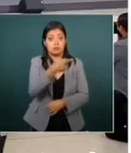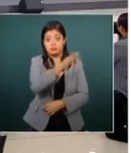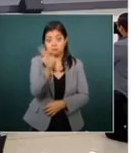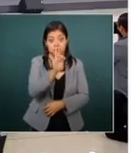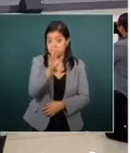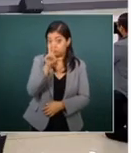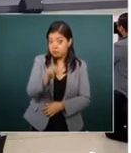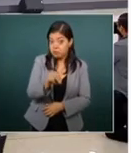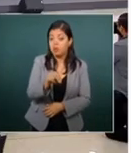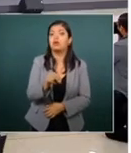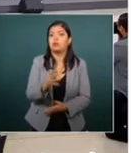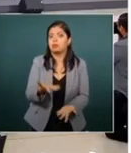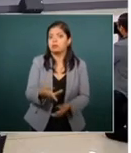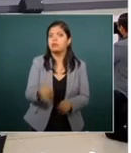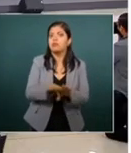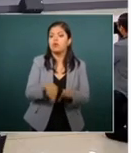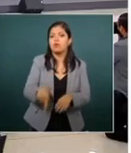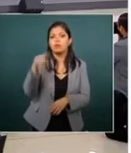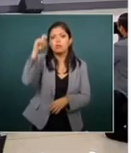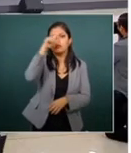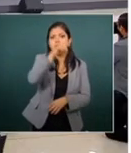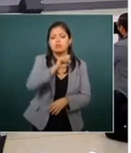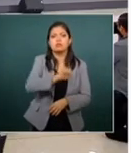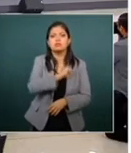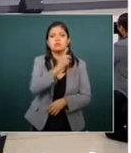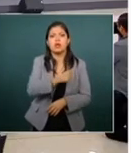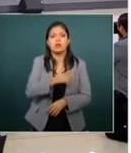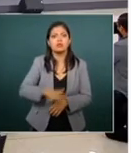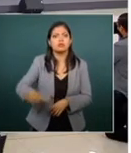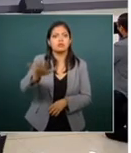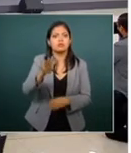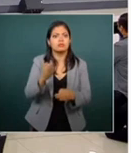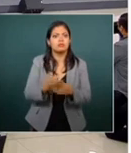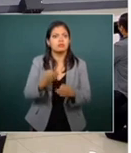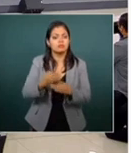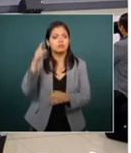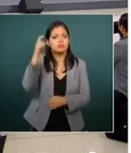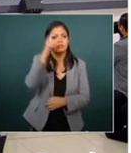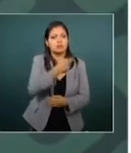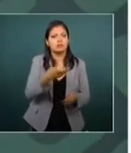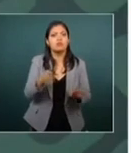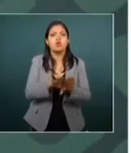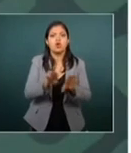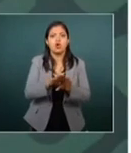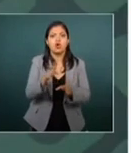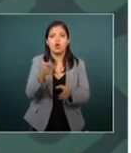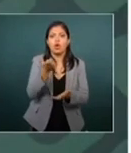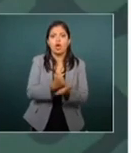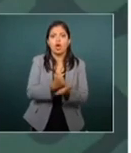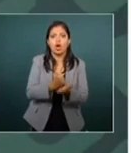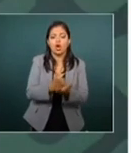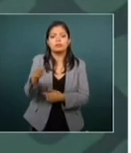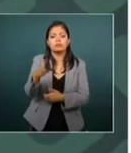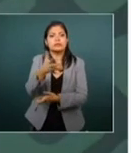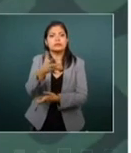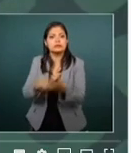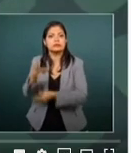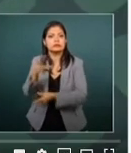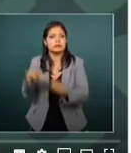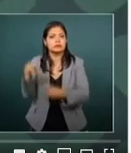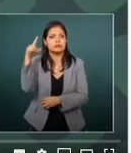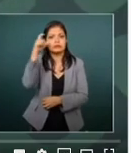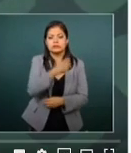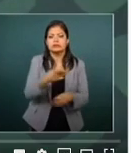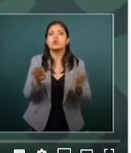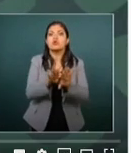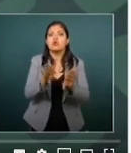podremos enfrentar el reto que hoy vivimos en materia de salud pública? ¿Cómo vamos a iniciar el camino de la recuperación económica en medio de la adversidad? ¿Cómo vamos